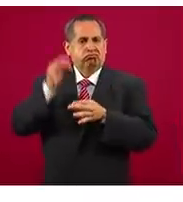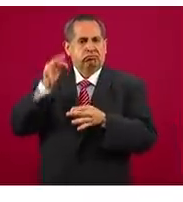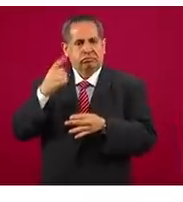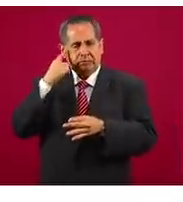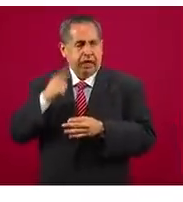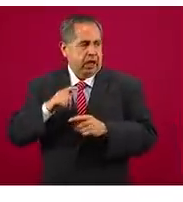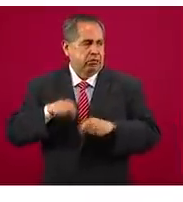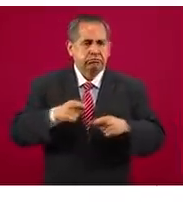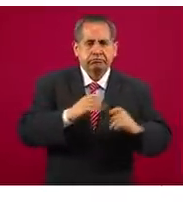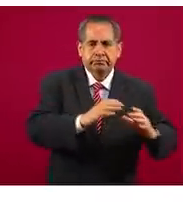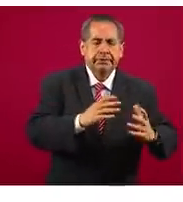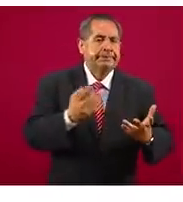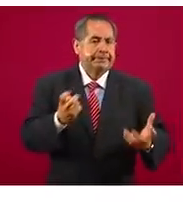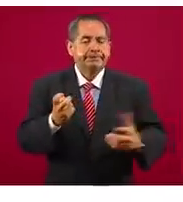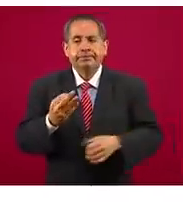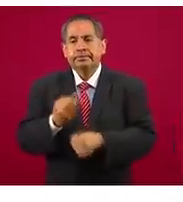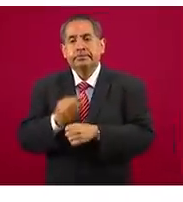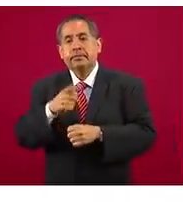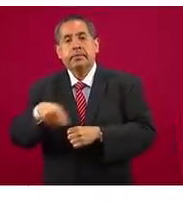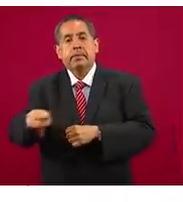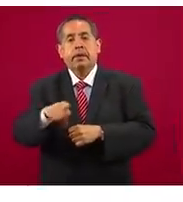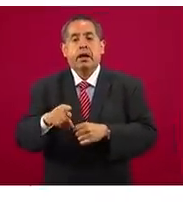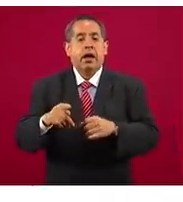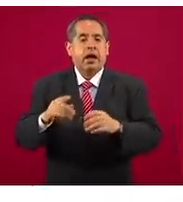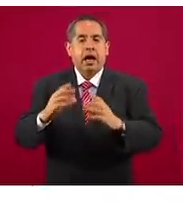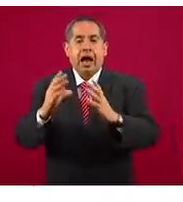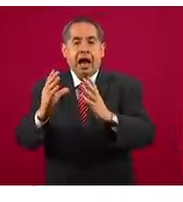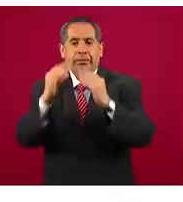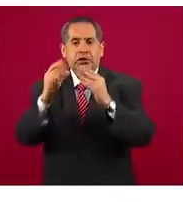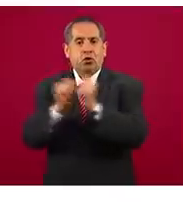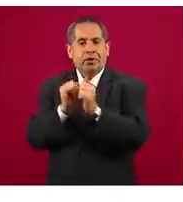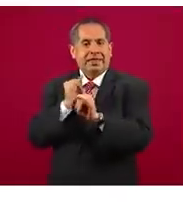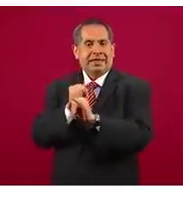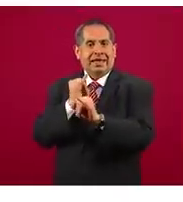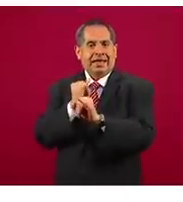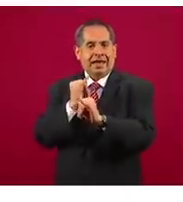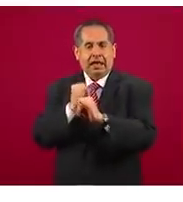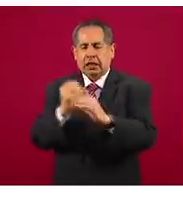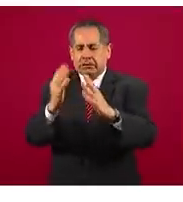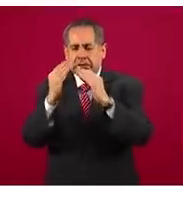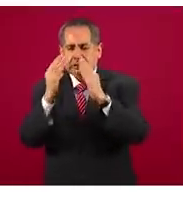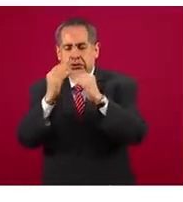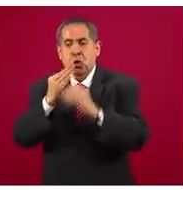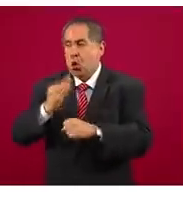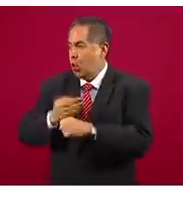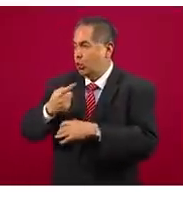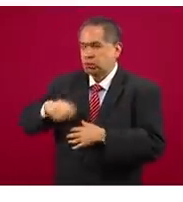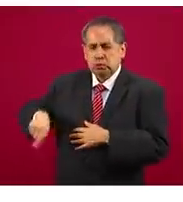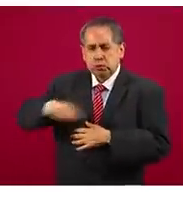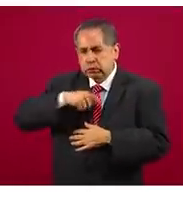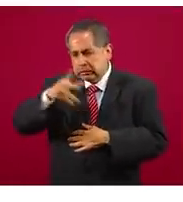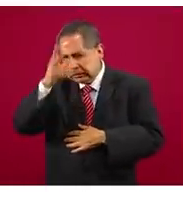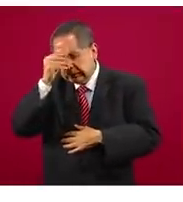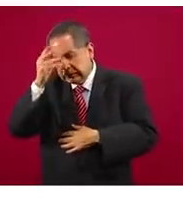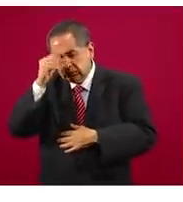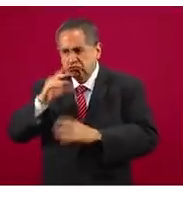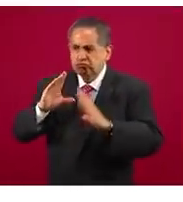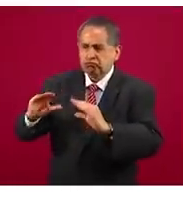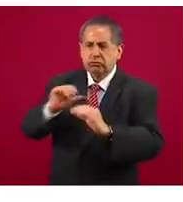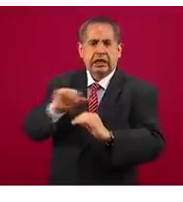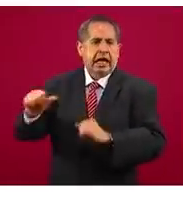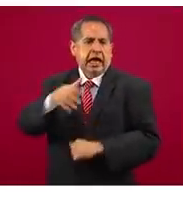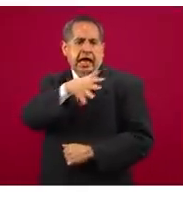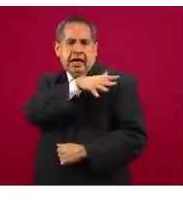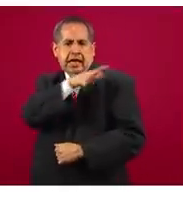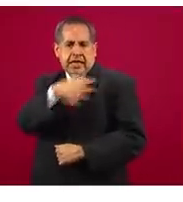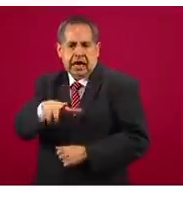aprovechando un centro de capacitación virtual de la Secretaría de Defensa Nacional, estamos actualmente capacitando a generales, almirantes,